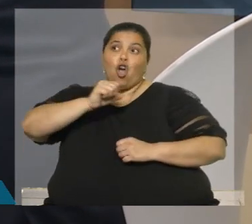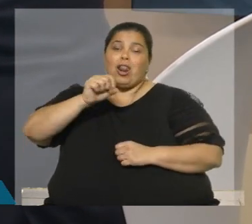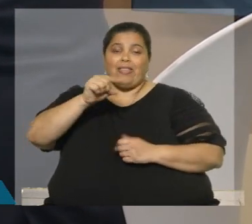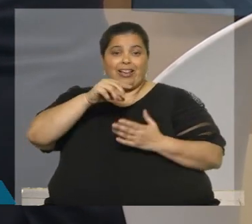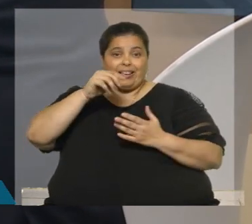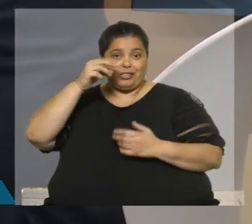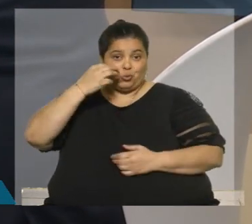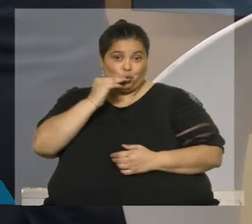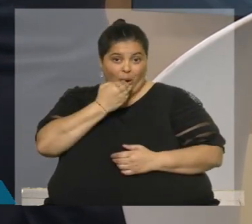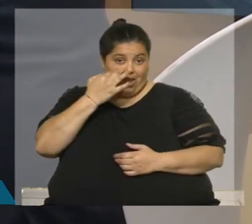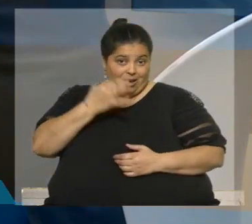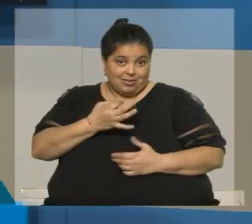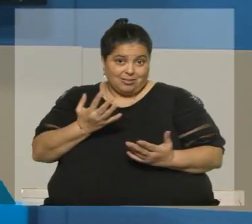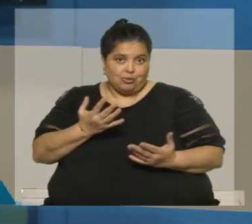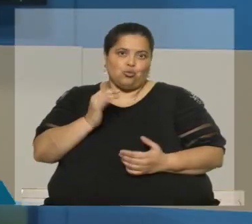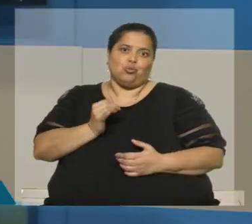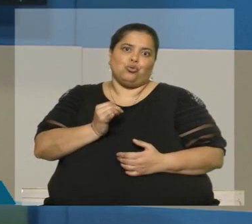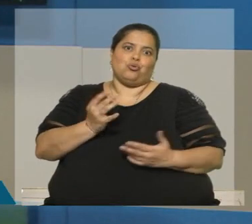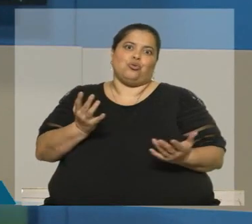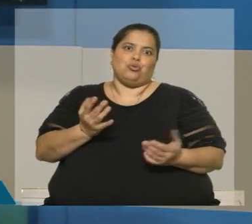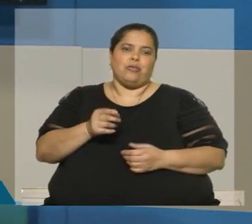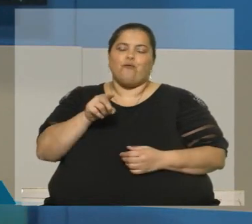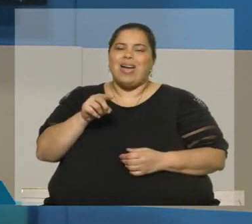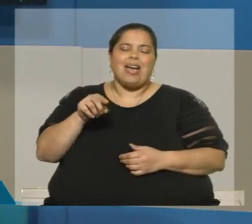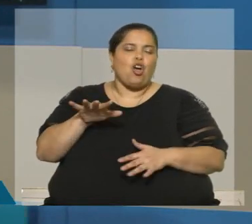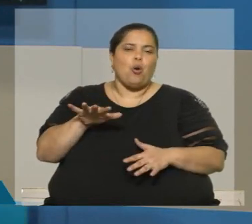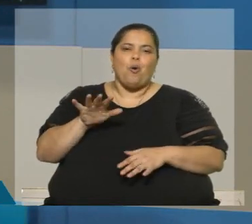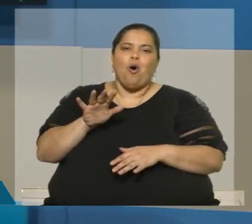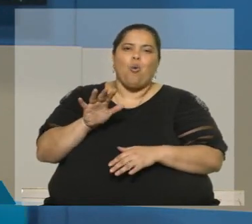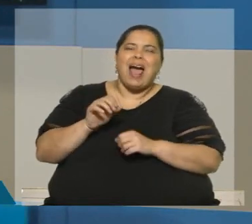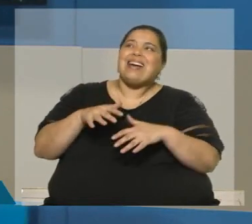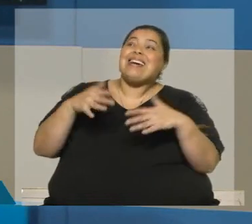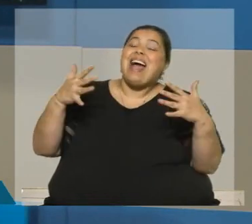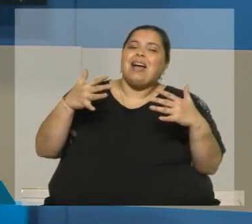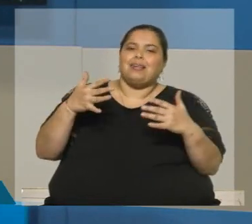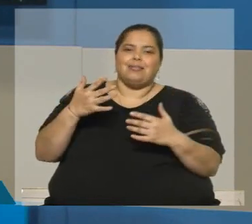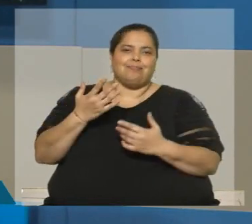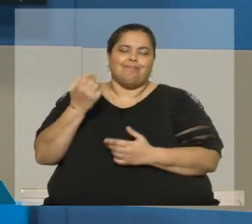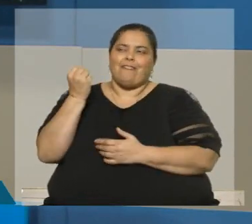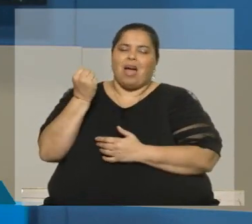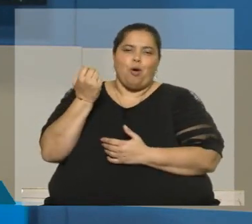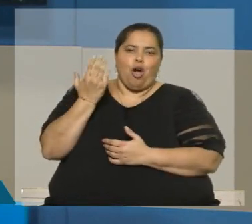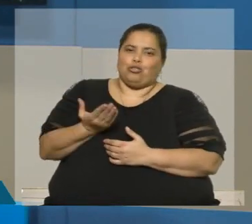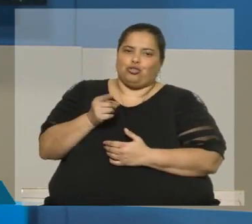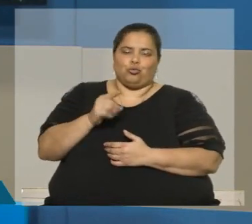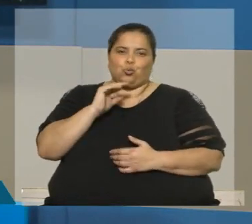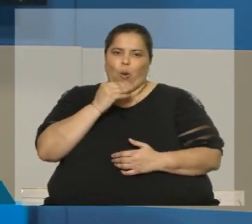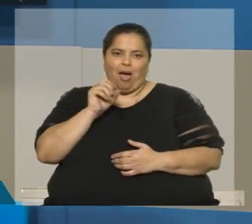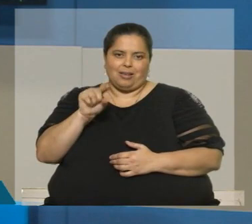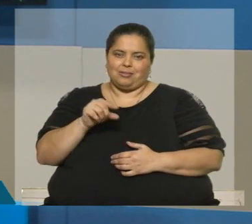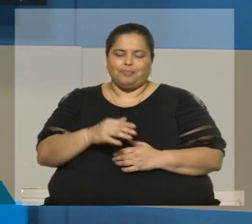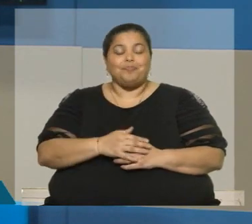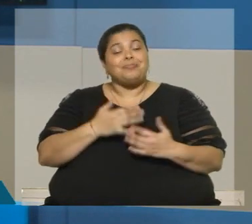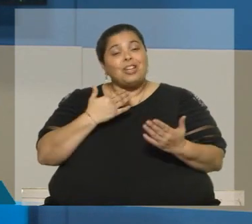que tuvo ahí el equipo. No, no fue como. Fue una gran estrella. La estrella. Una gran estrella. Diputado, quiero empezar hablando